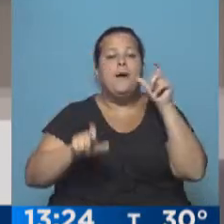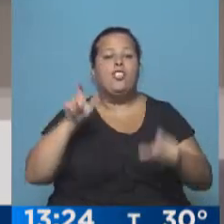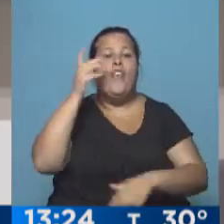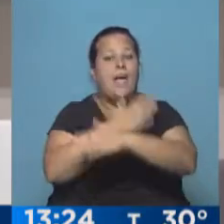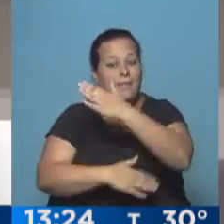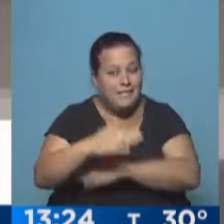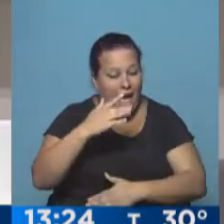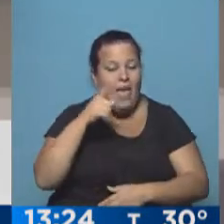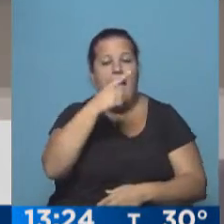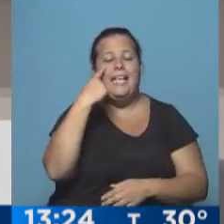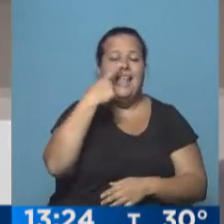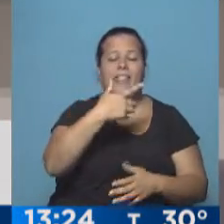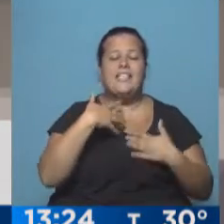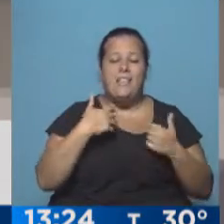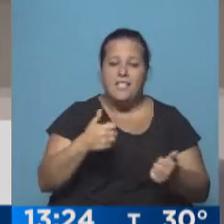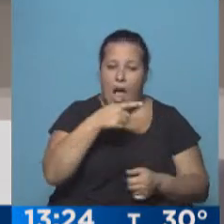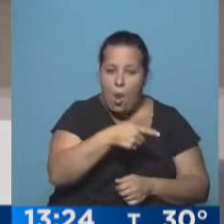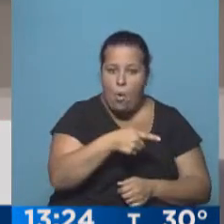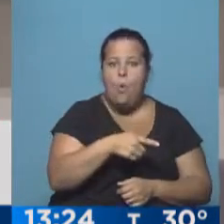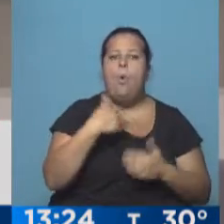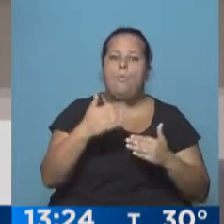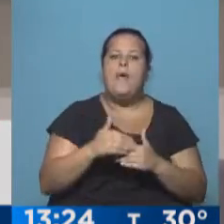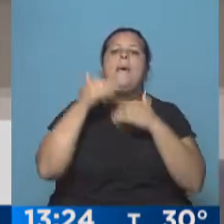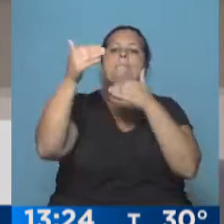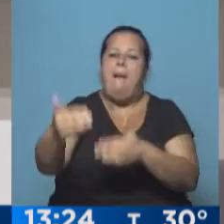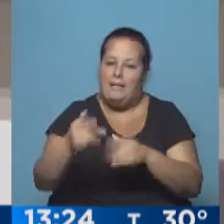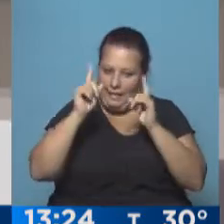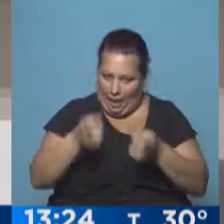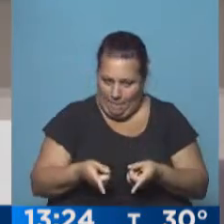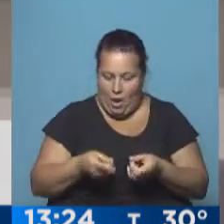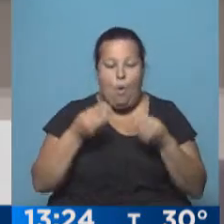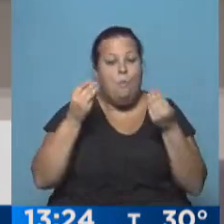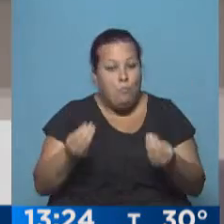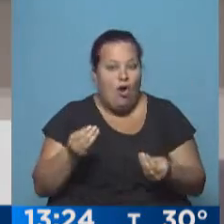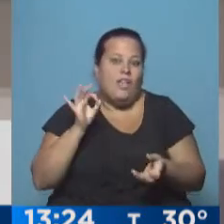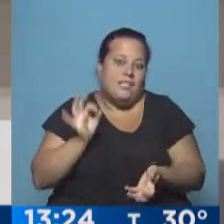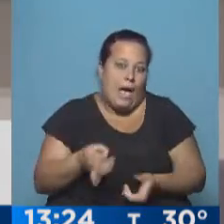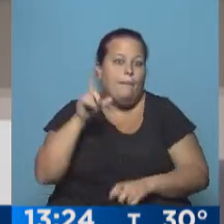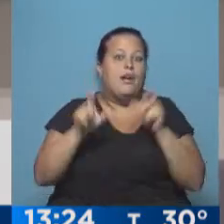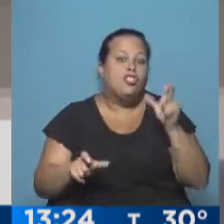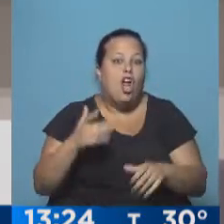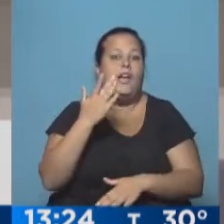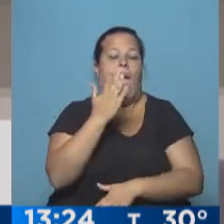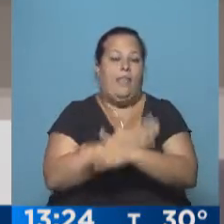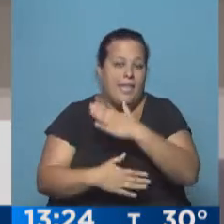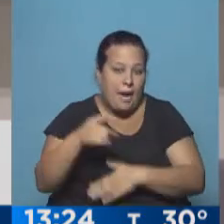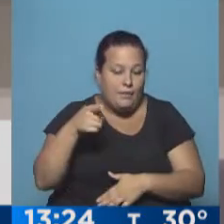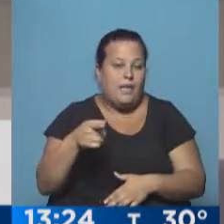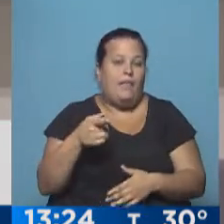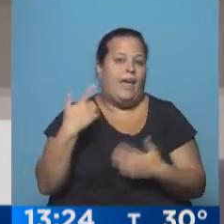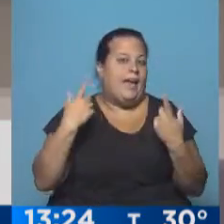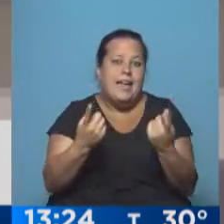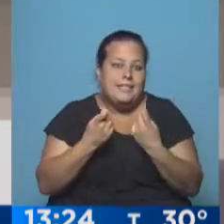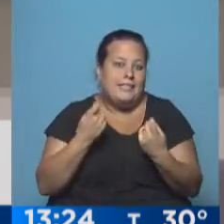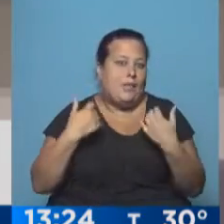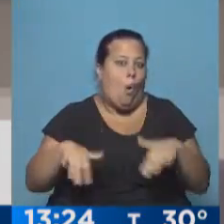discapacidad, la Superintendencia de Servicios de Salud puede extender este plazo, porque se entiende que a la persona le urge